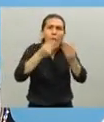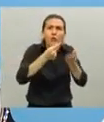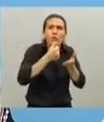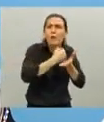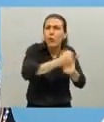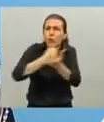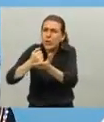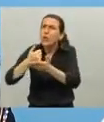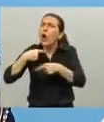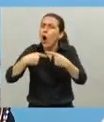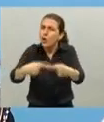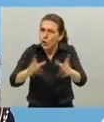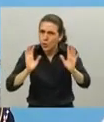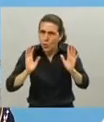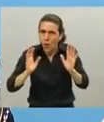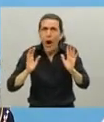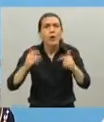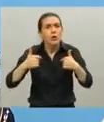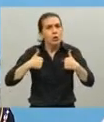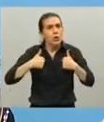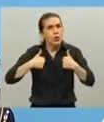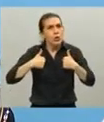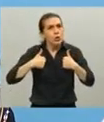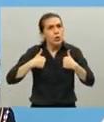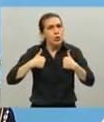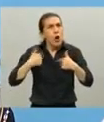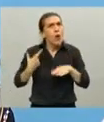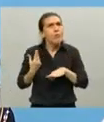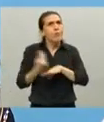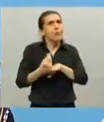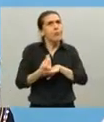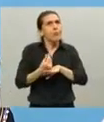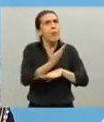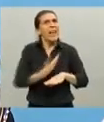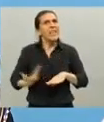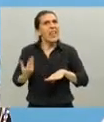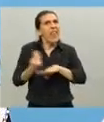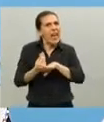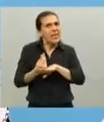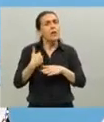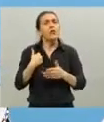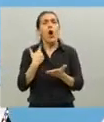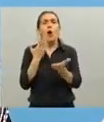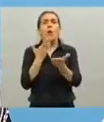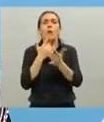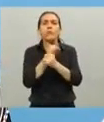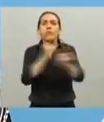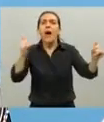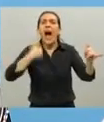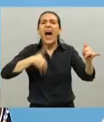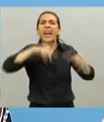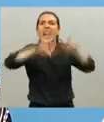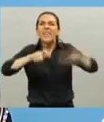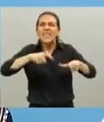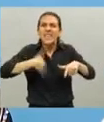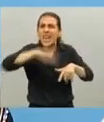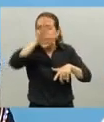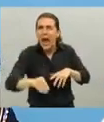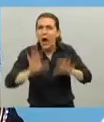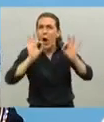necesario. Asumí el gobierno proponiéndole a todos los argentinos y emprender una